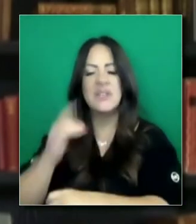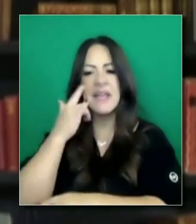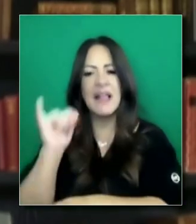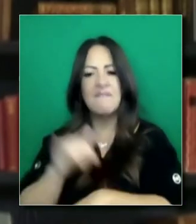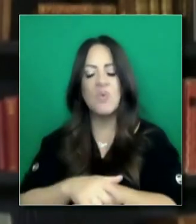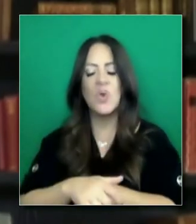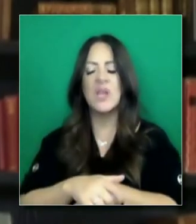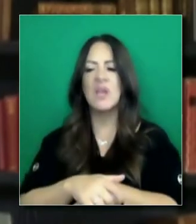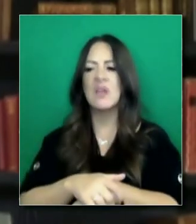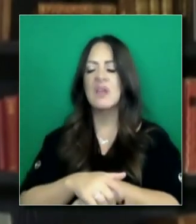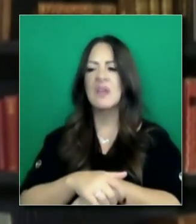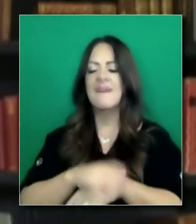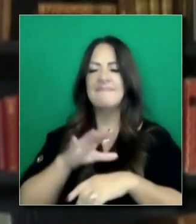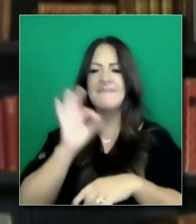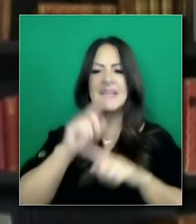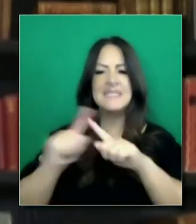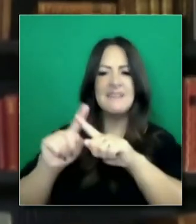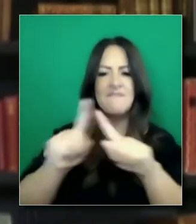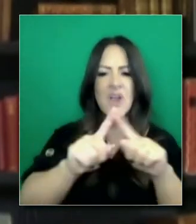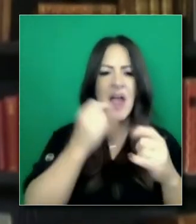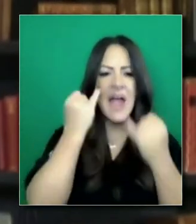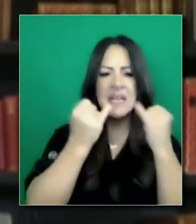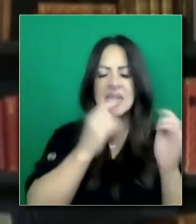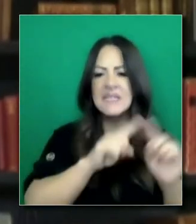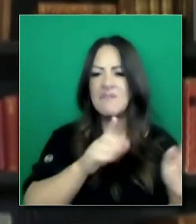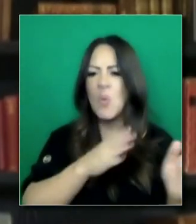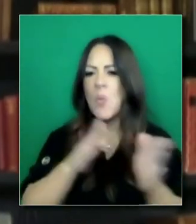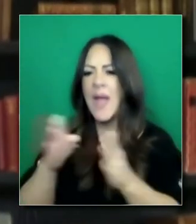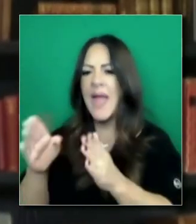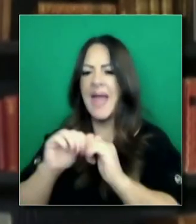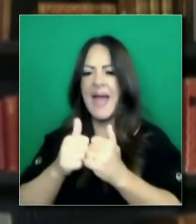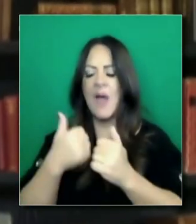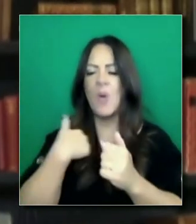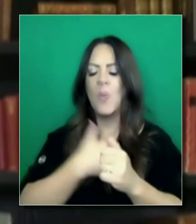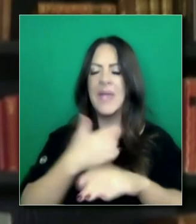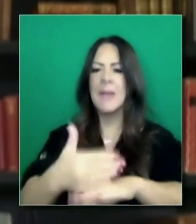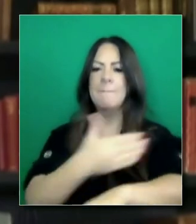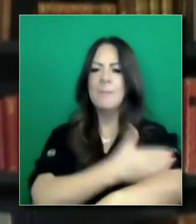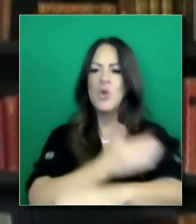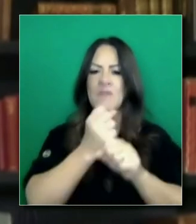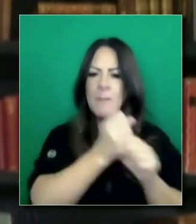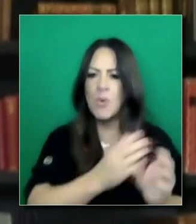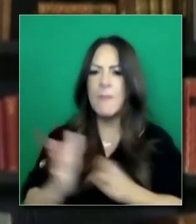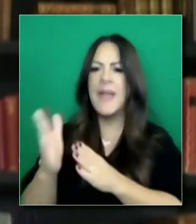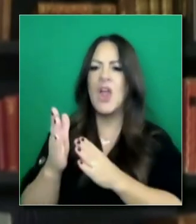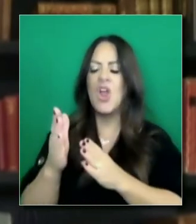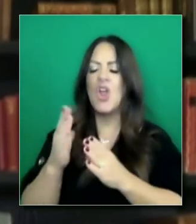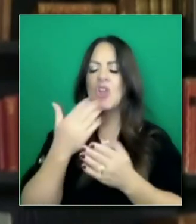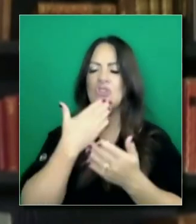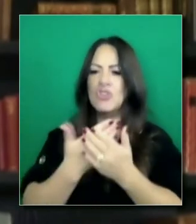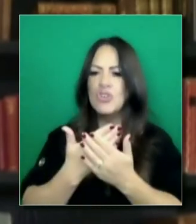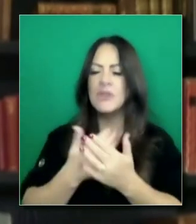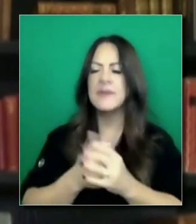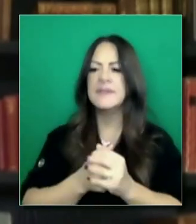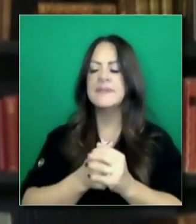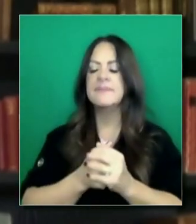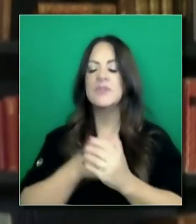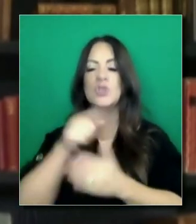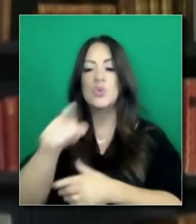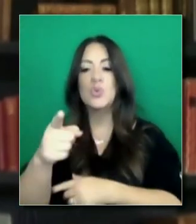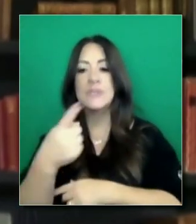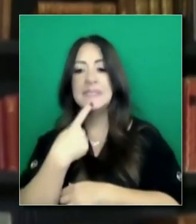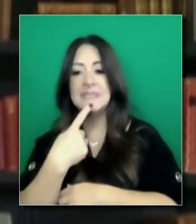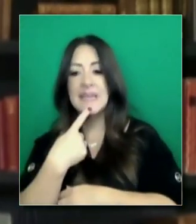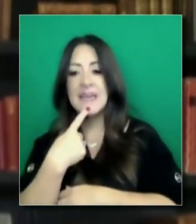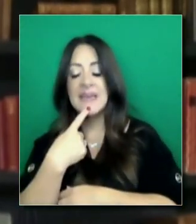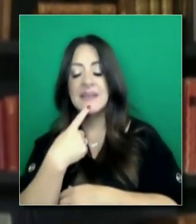de una manera diferente para ser más prescriptivos, para que apoyemos mejor la preparación y la planificación. En cuanto a la primera parte de la